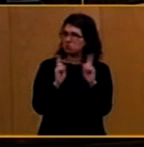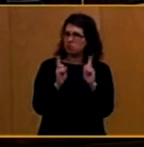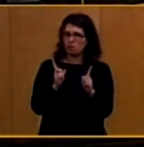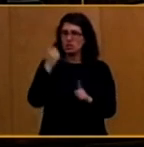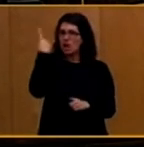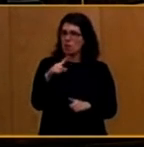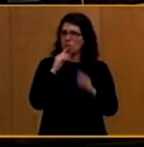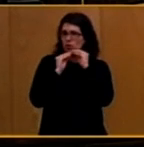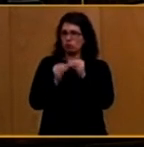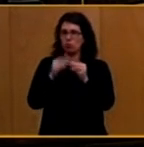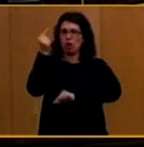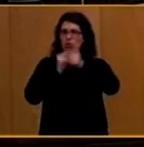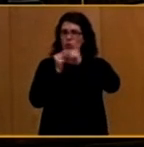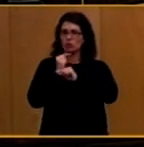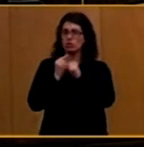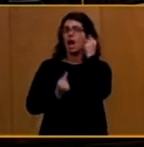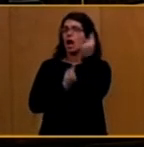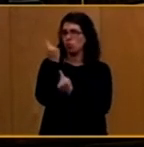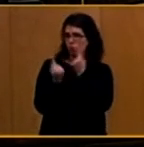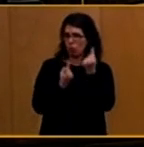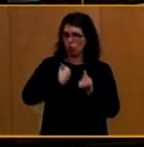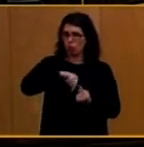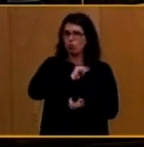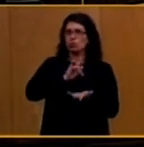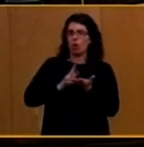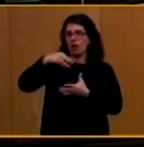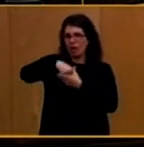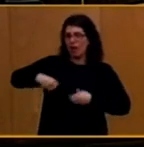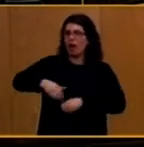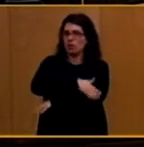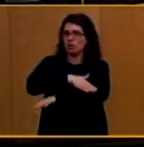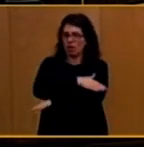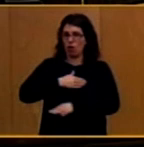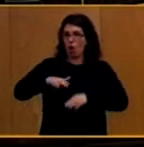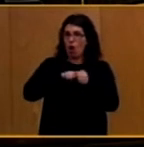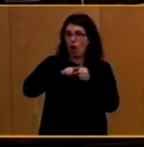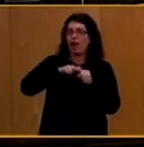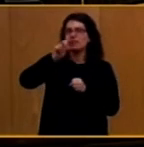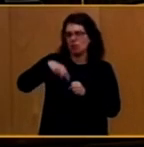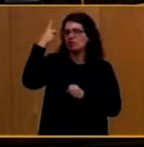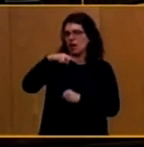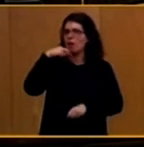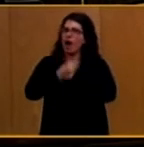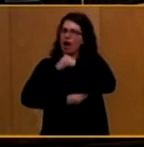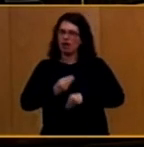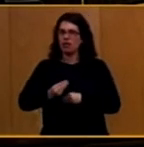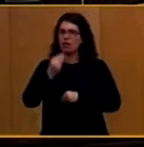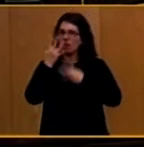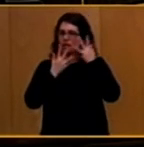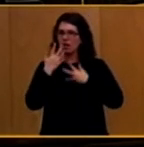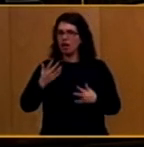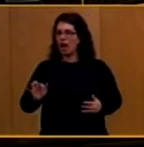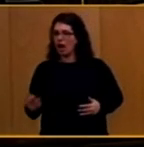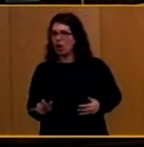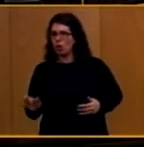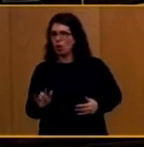además, algunos que hemos tenido práctica en la Administración local también sabemos elaborar presupuestos con la calculadora en una mano y con las propuestas